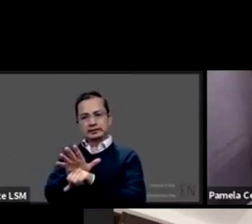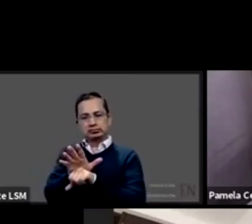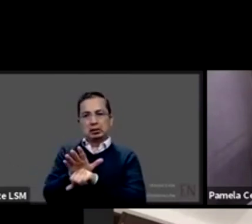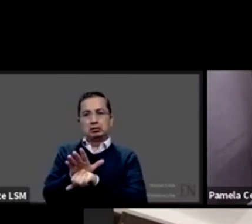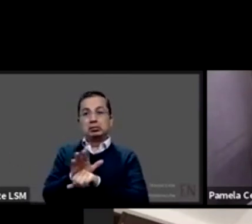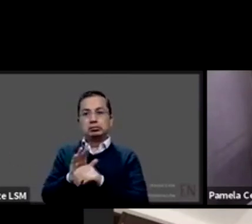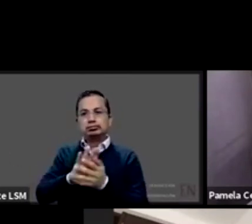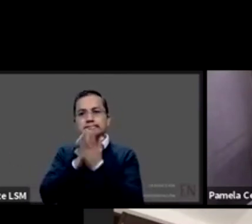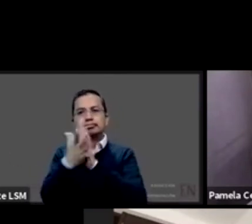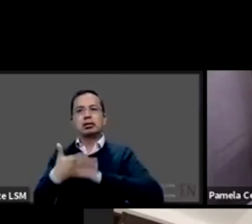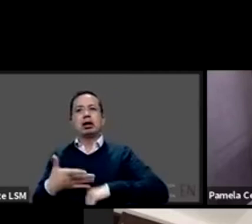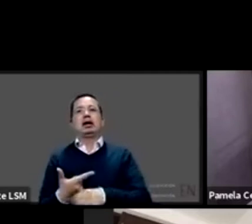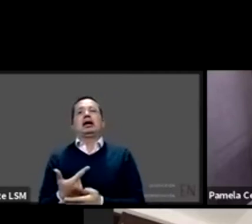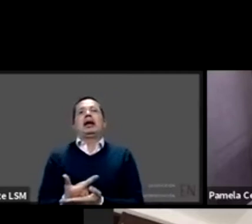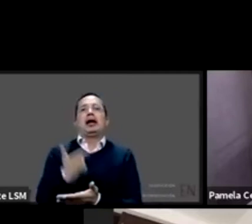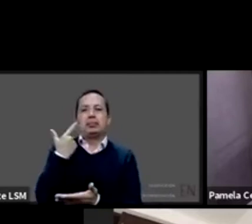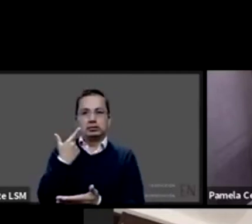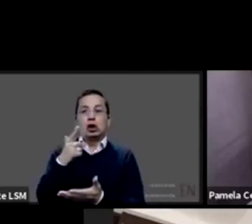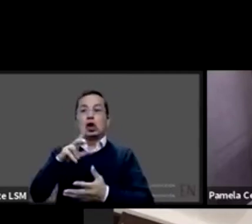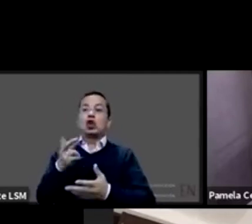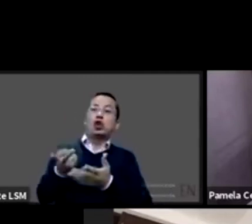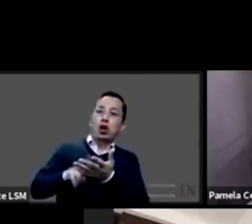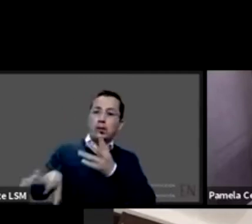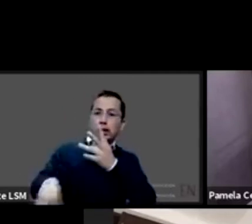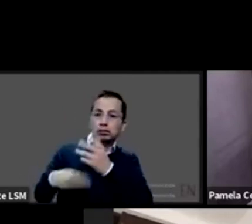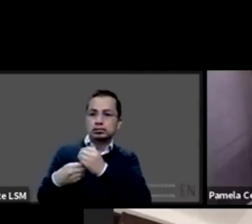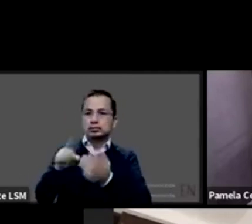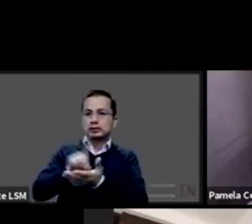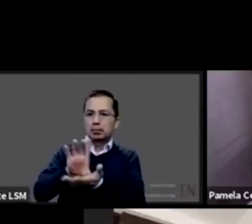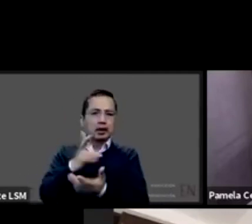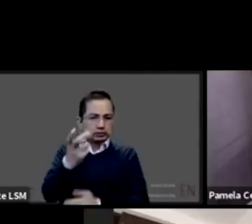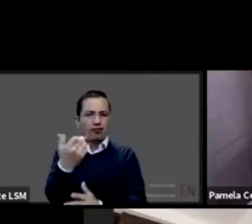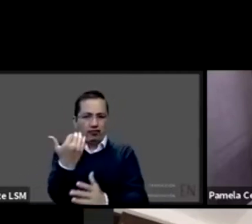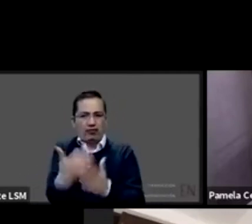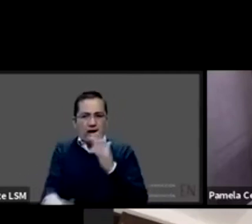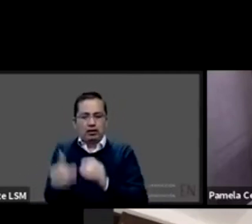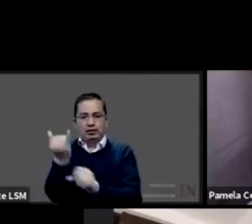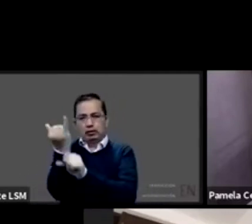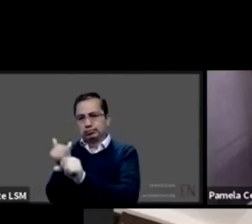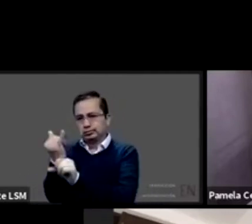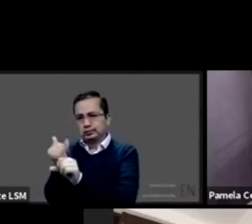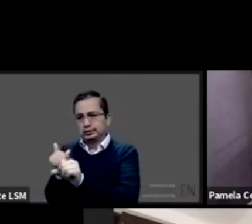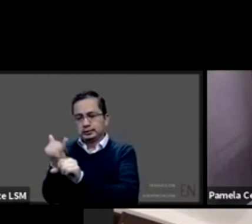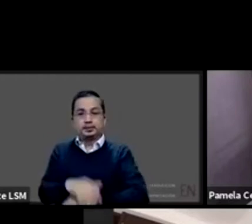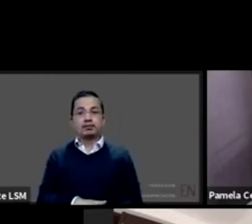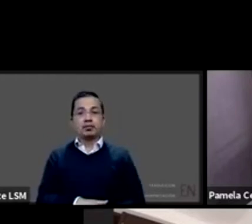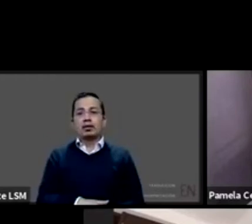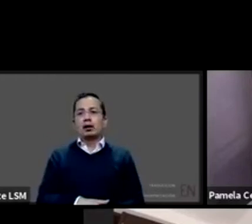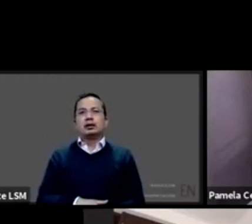que se está abriendo un nuevo sistema de información que funciona